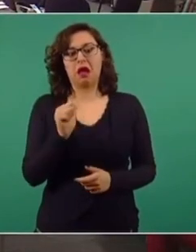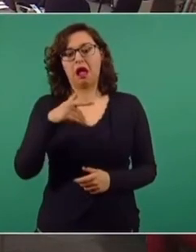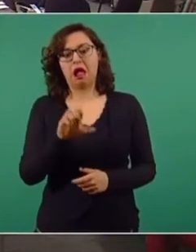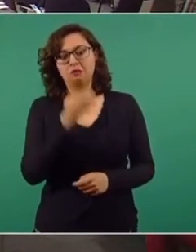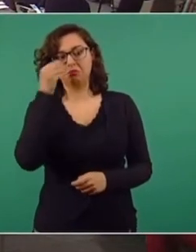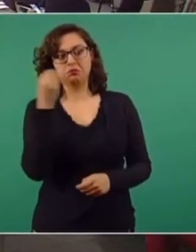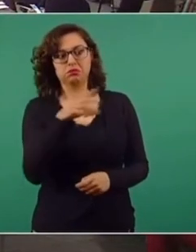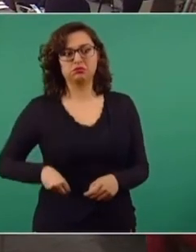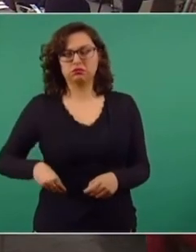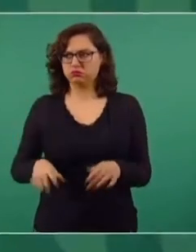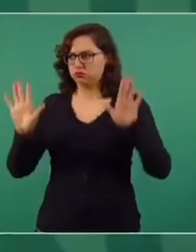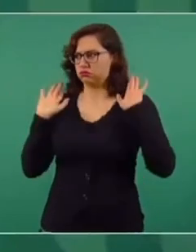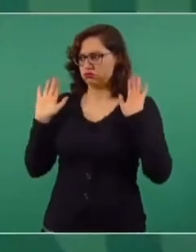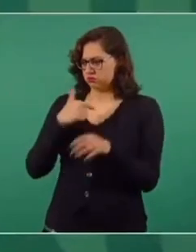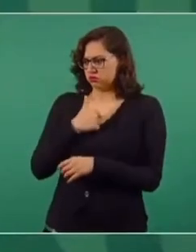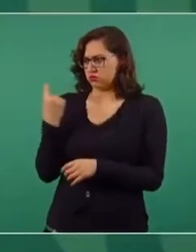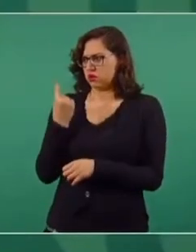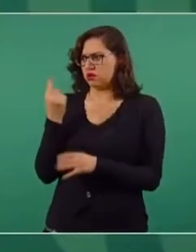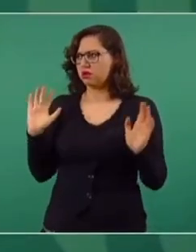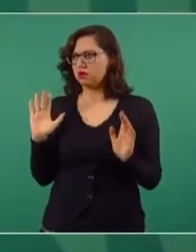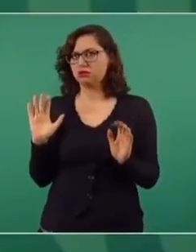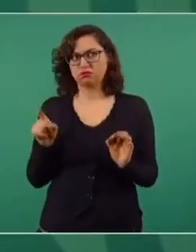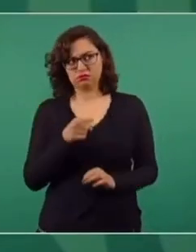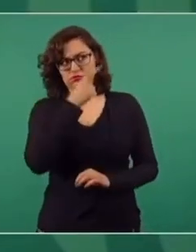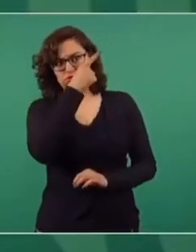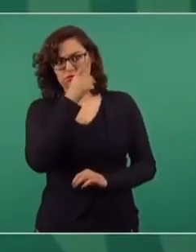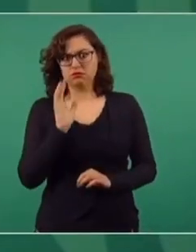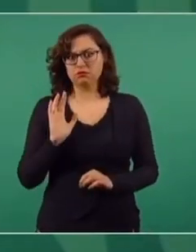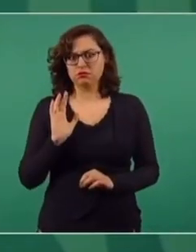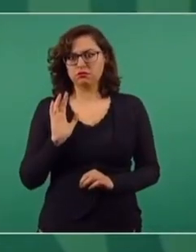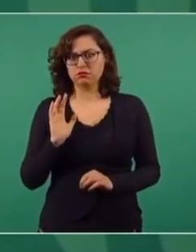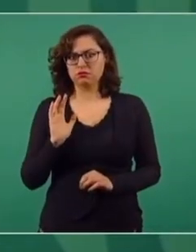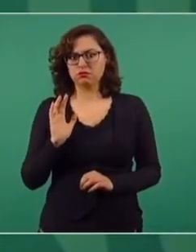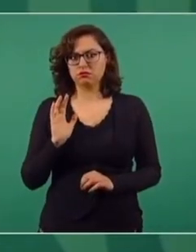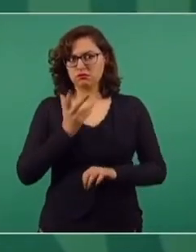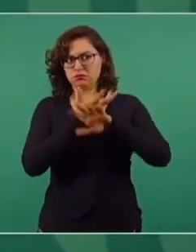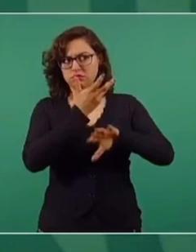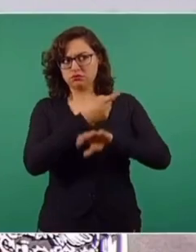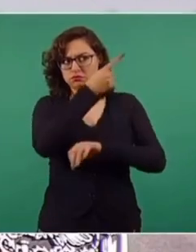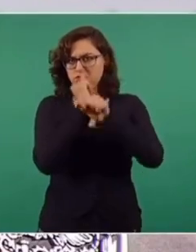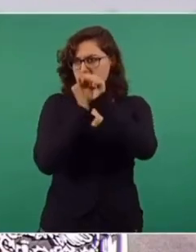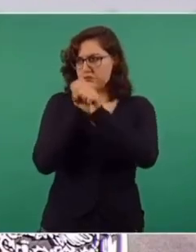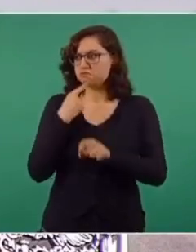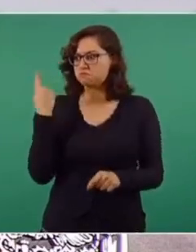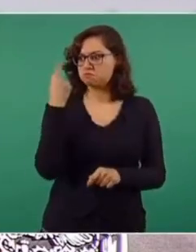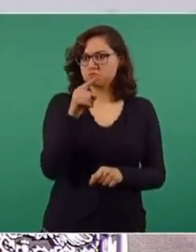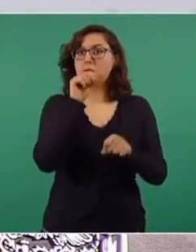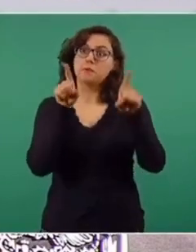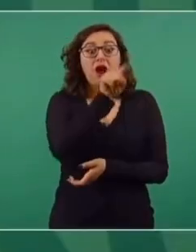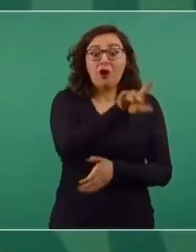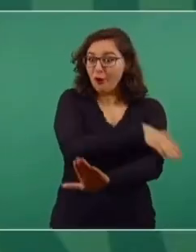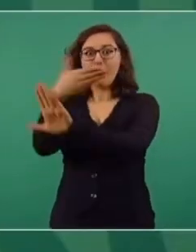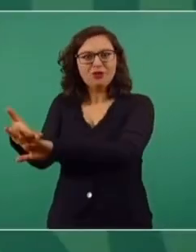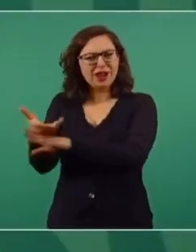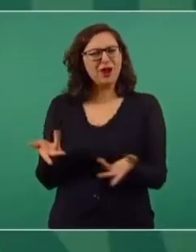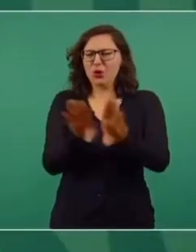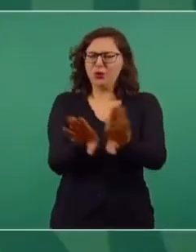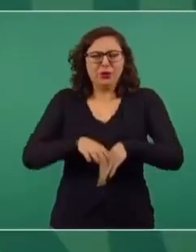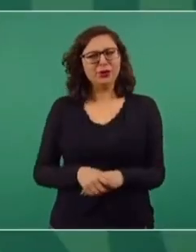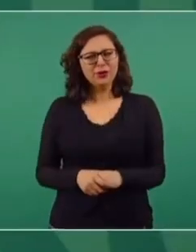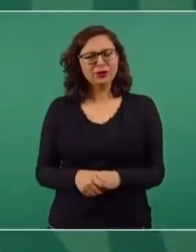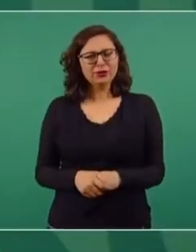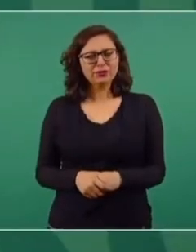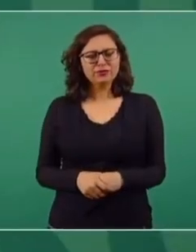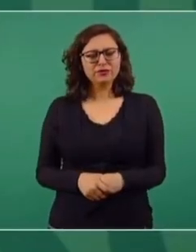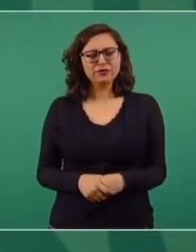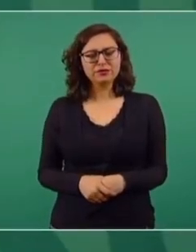Entonces no es conmigo, es en este caso con quienes están llevando a cabo las acusaciones y con la fiscalía. En el caso